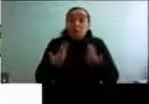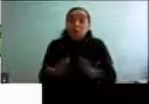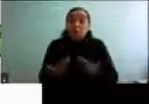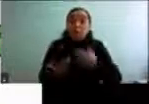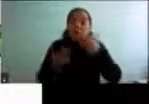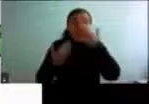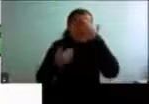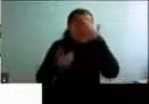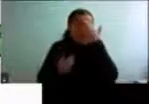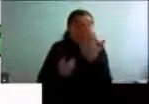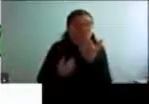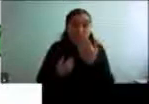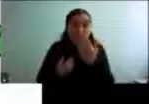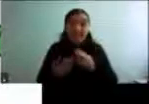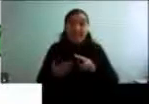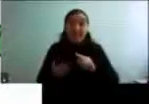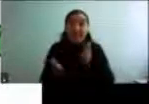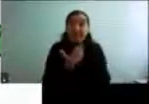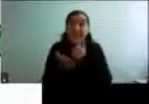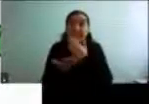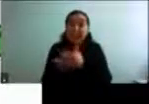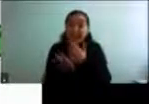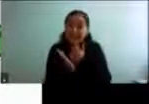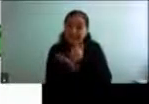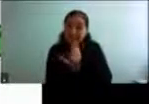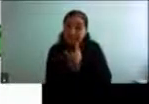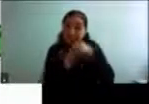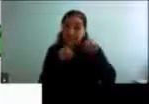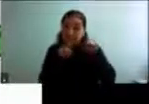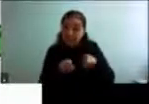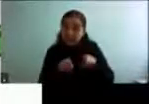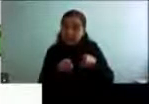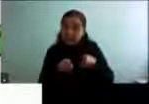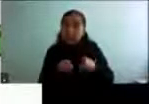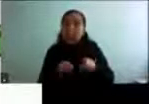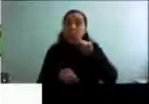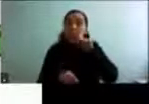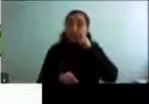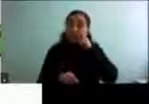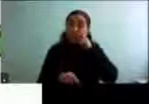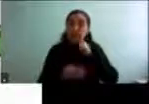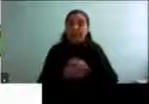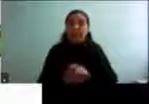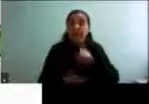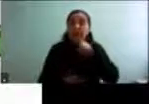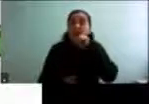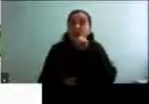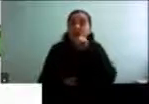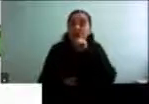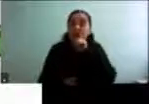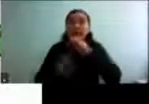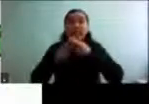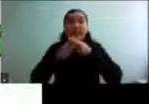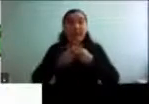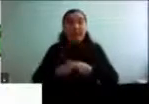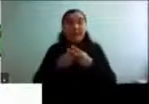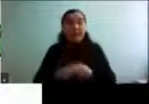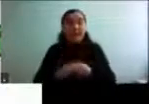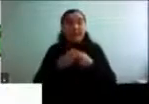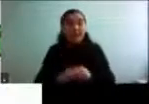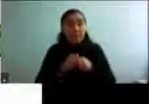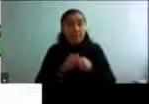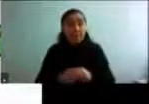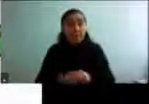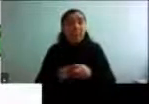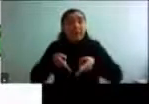esto y generar estrategias para ello. Eso quiere decir que tenemos que tener herramientas, ¿no? Que nos